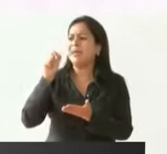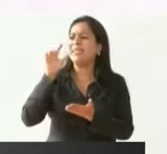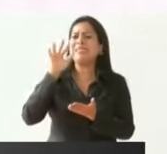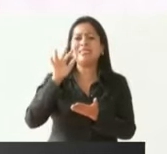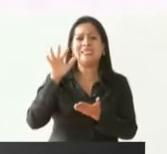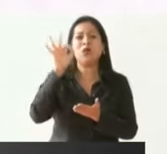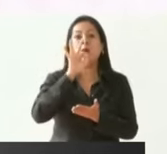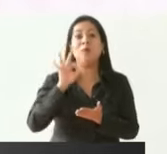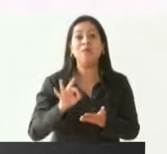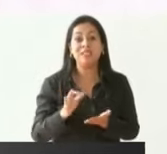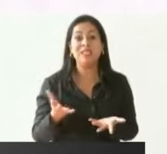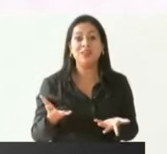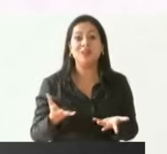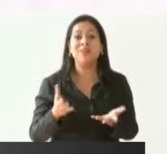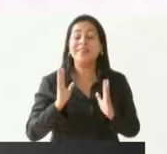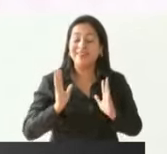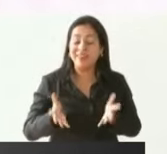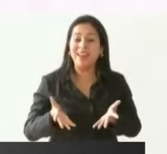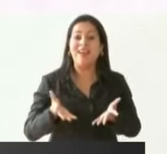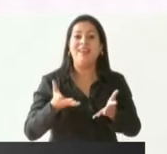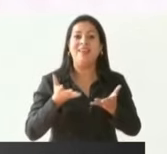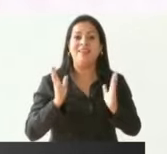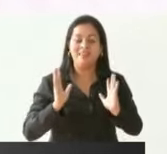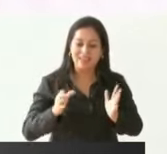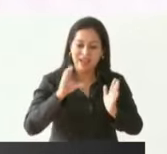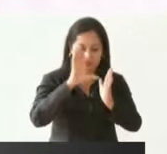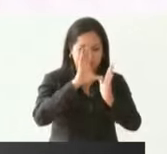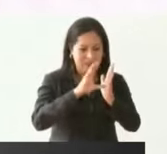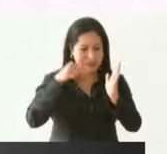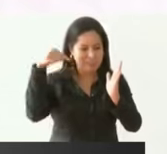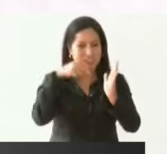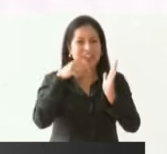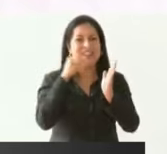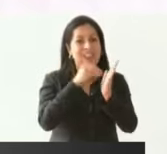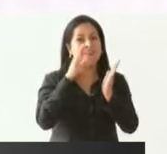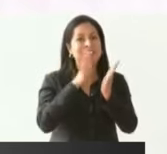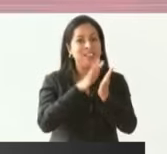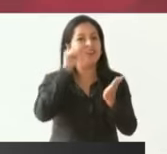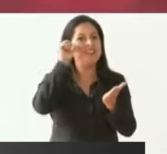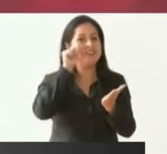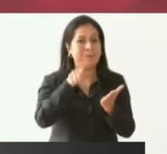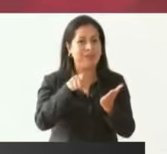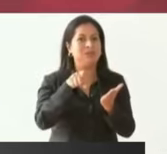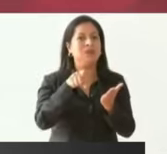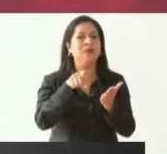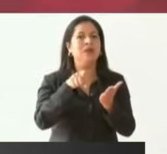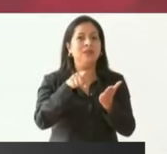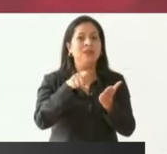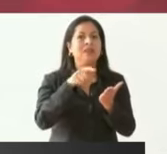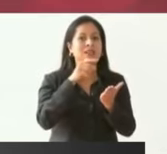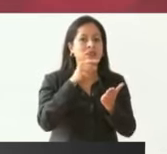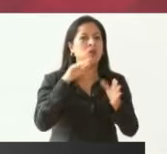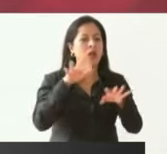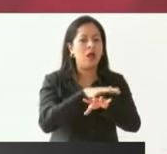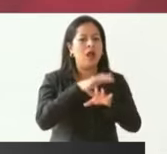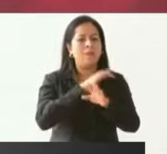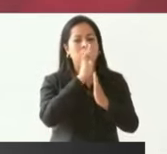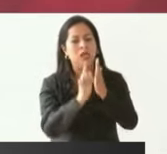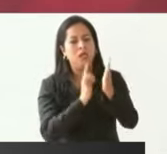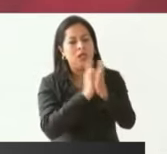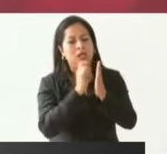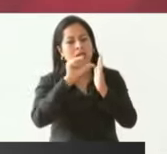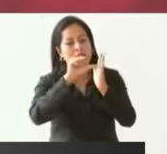% y ya está en la constitución estoy enviando también un paquete de reformas a los